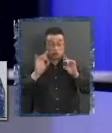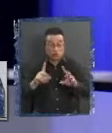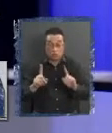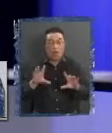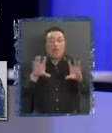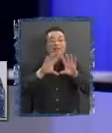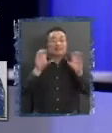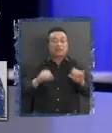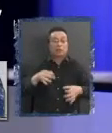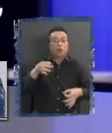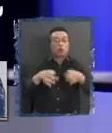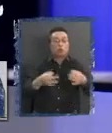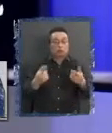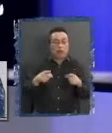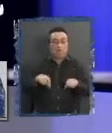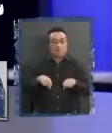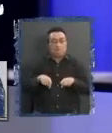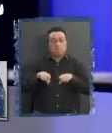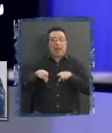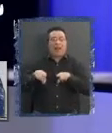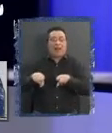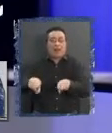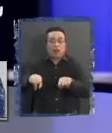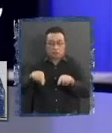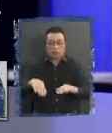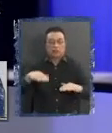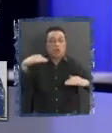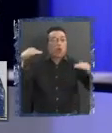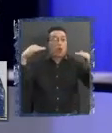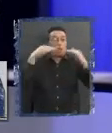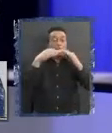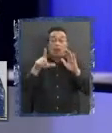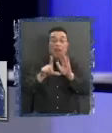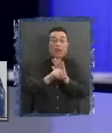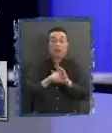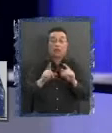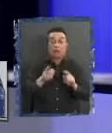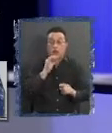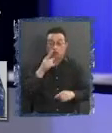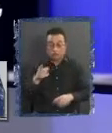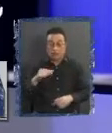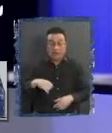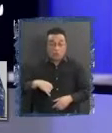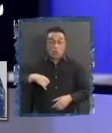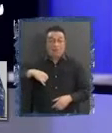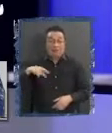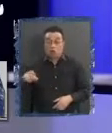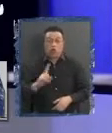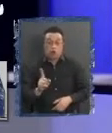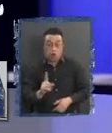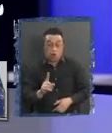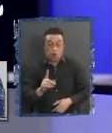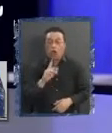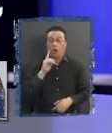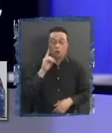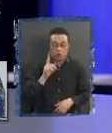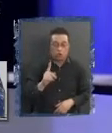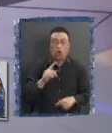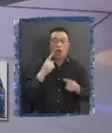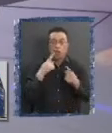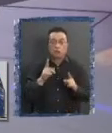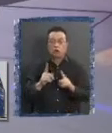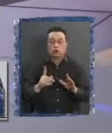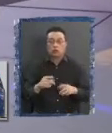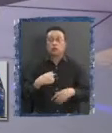de justicia paralelos. Y eso termina con igualdad de la ley. Yo no estoy diciendo que eso sea un privilegio, estoy diciendo que termina con igualdad de la ley.